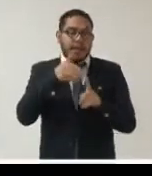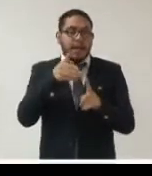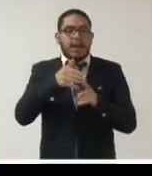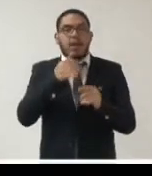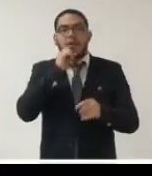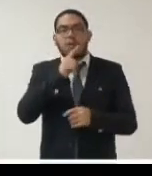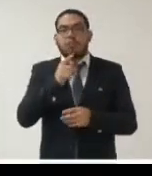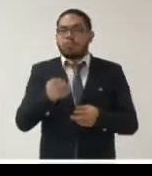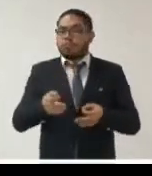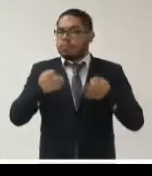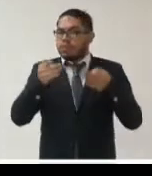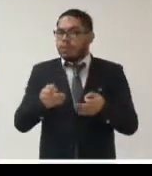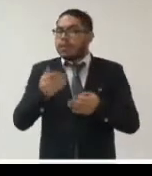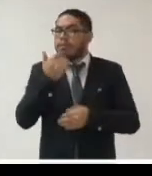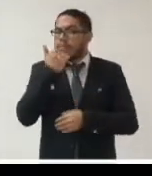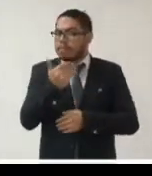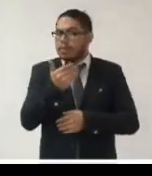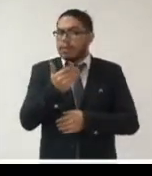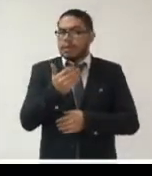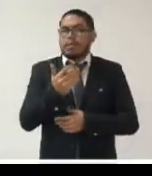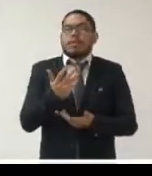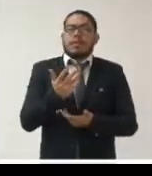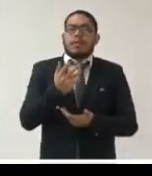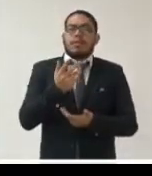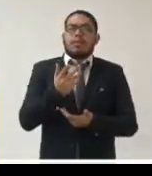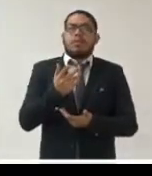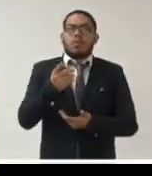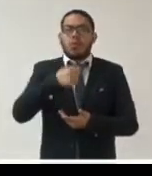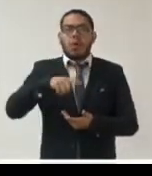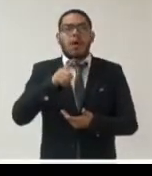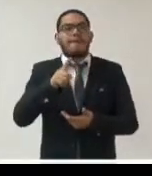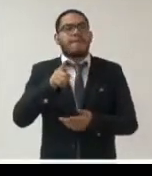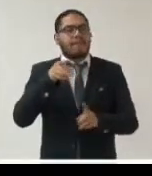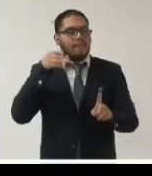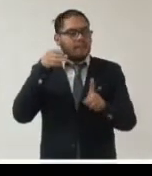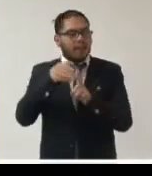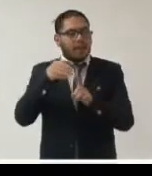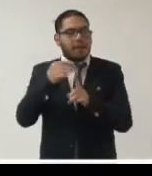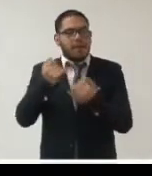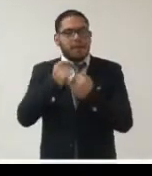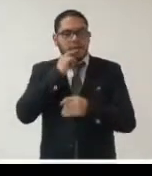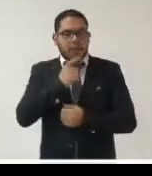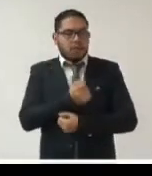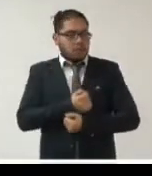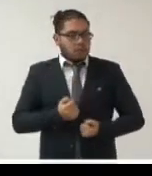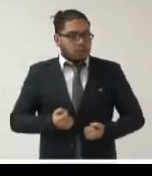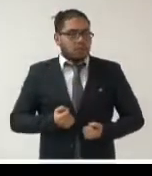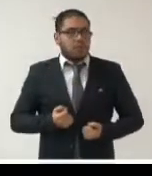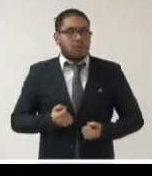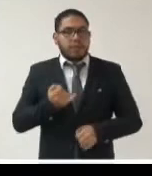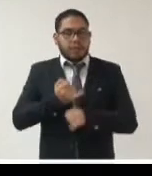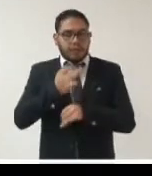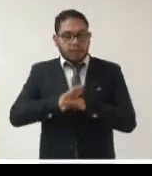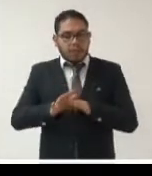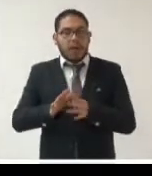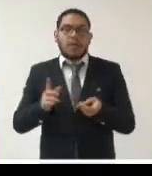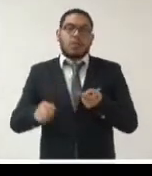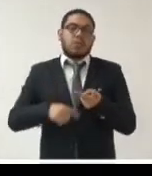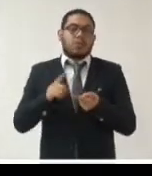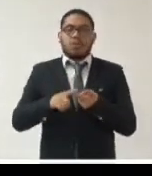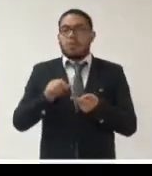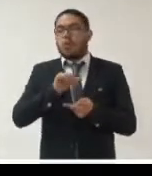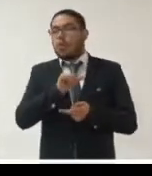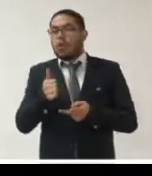de estricta necesidad de proporcionalidad de finalidad de reserva confidencialidad de la información y de las medidas